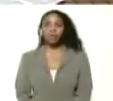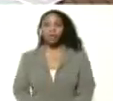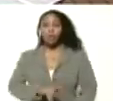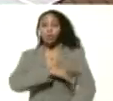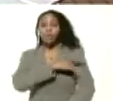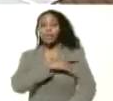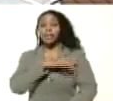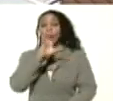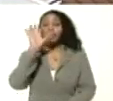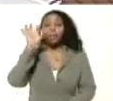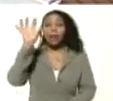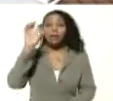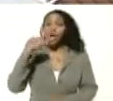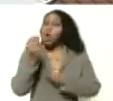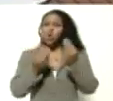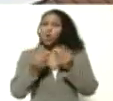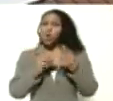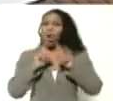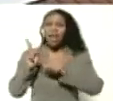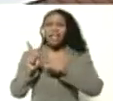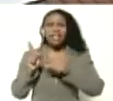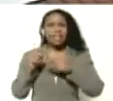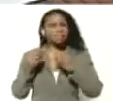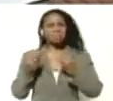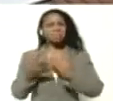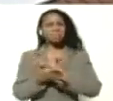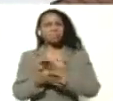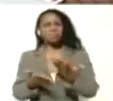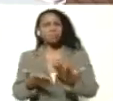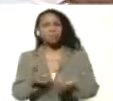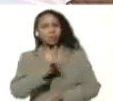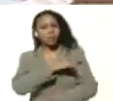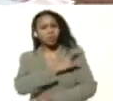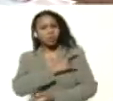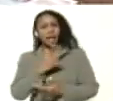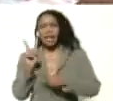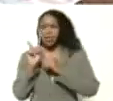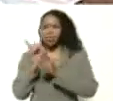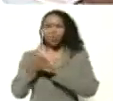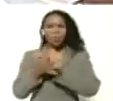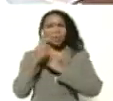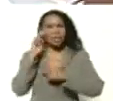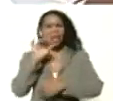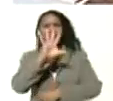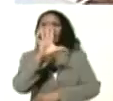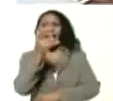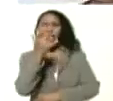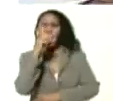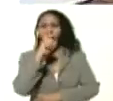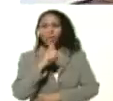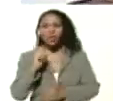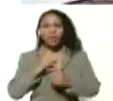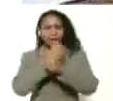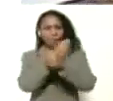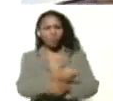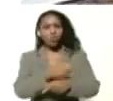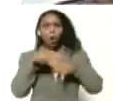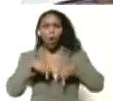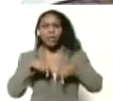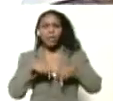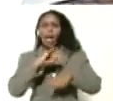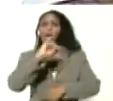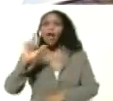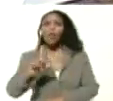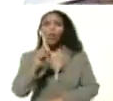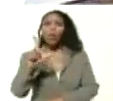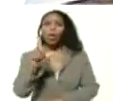del país. ¿Cómo estuvo esa transición, Trumpis, de los muchachos de quinto año, que se graduaron ahora, en julio,